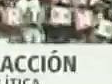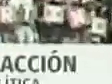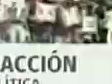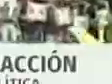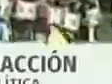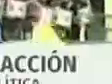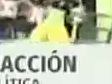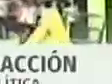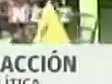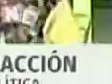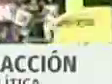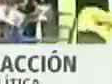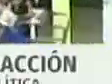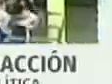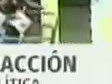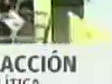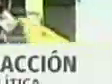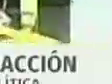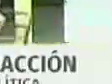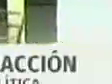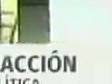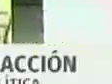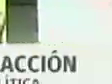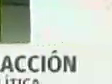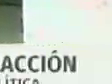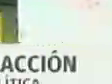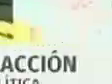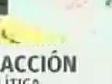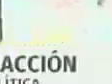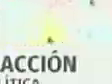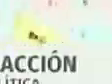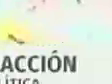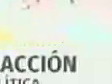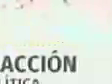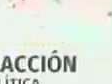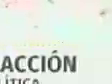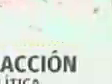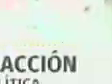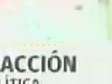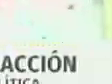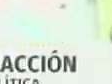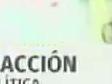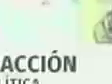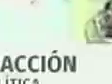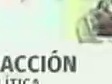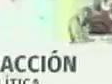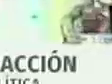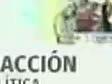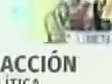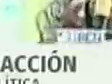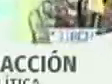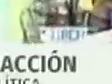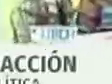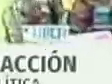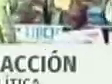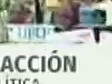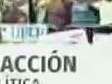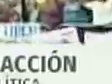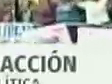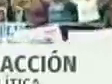defensa de la patria y además hoy se expresa en un ambiente